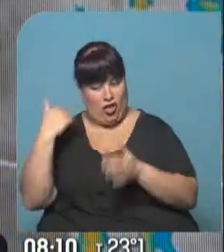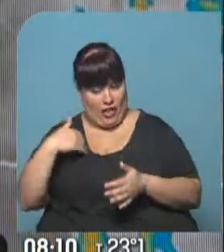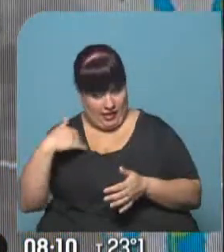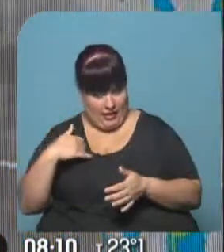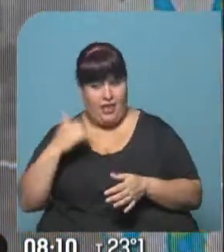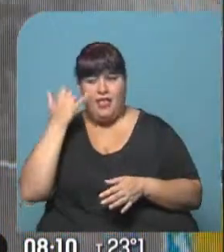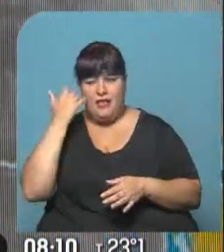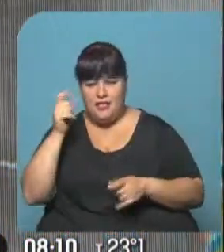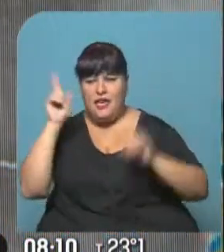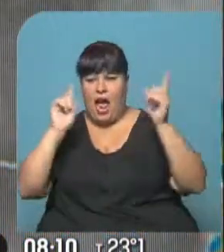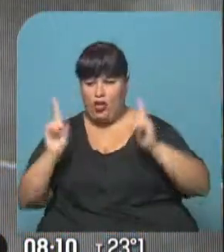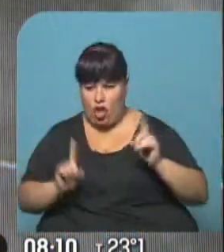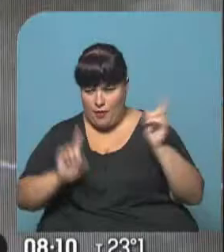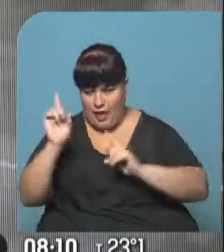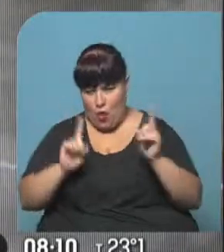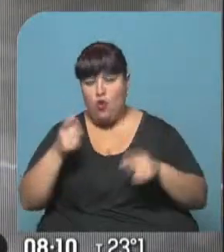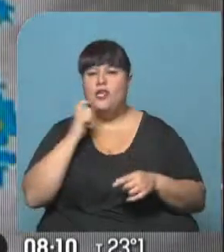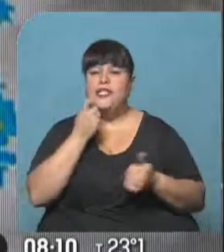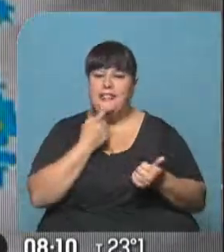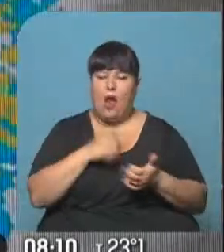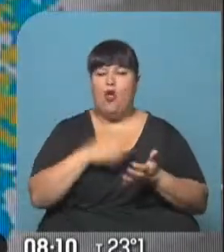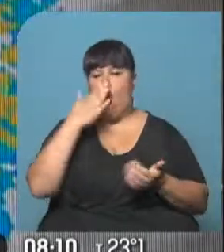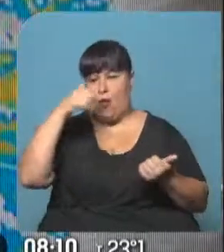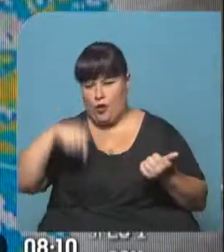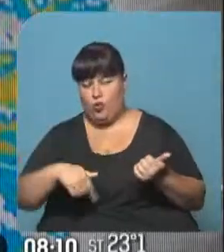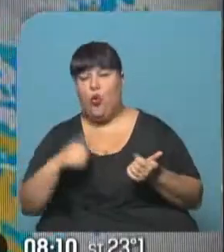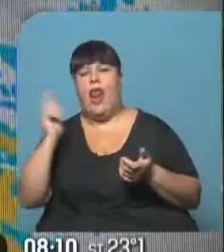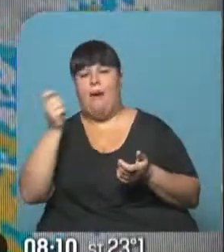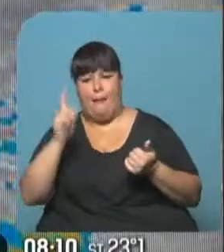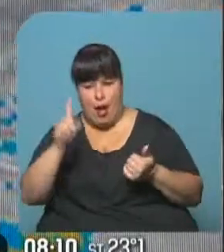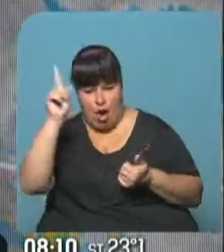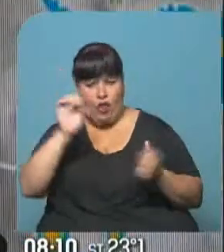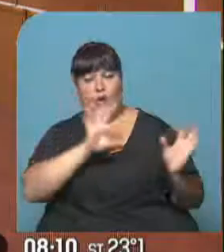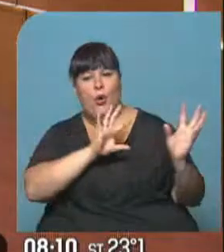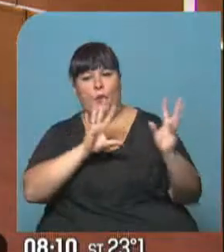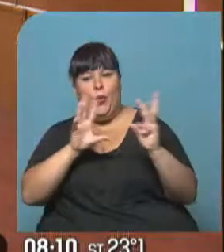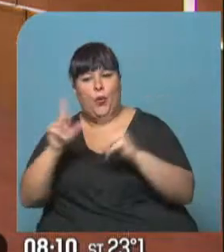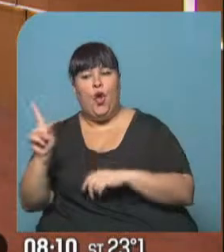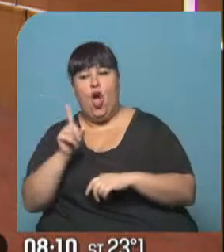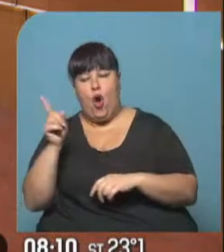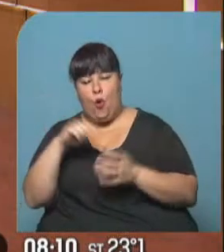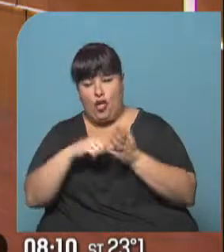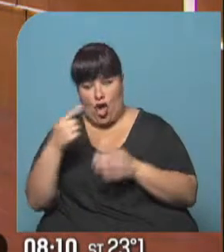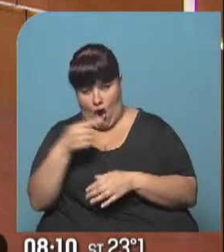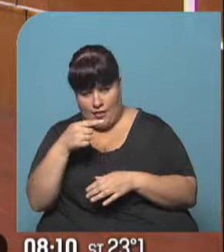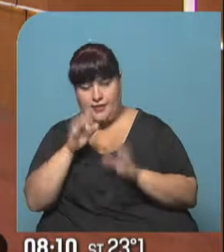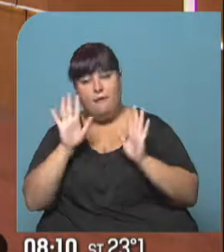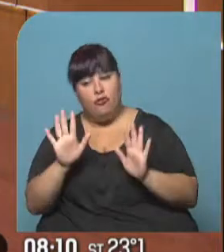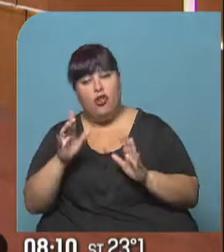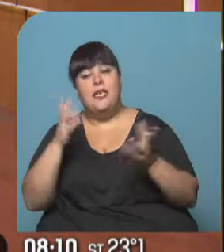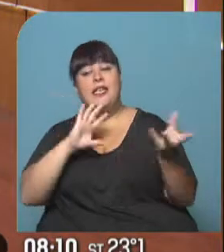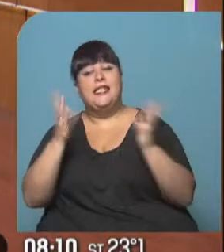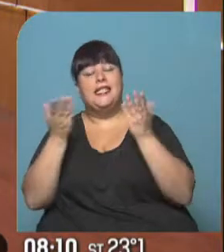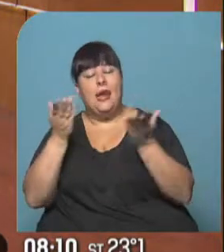país. se están registrando algunas tormentas en San Luis, en el sur de Córdoba, norte de La Pampa, se desplazan hacia el oeste de Buenos Aires. Por lo tanto, el